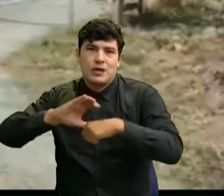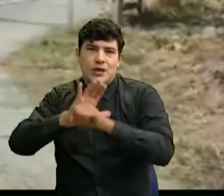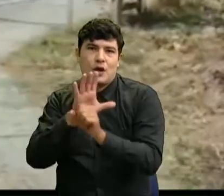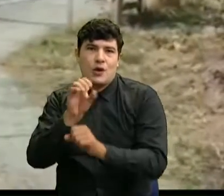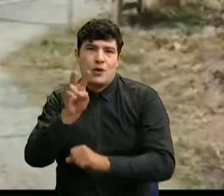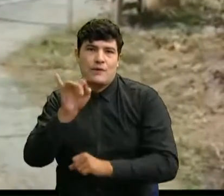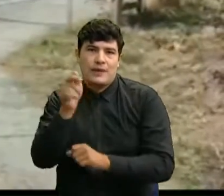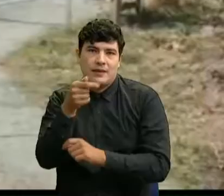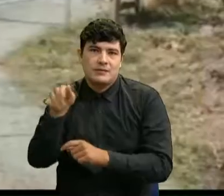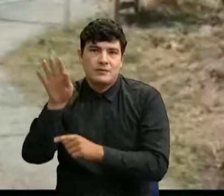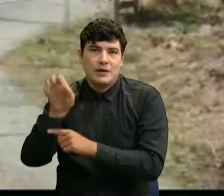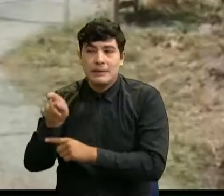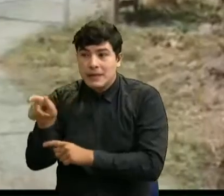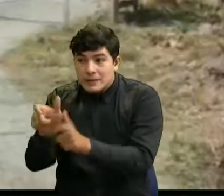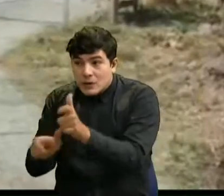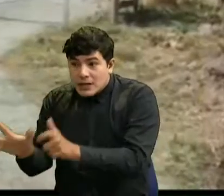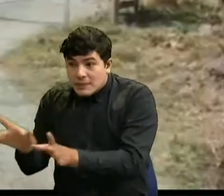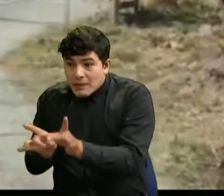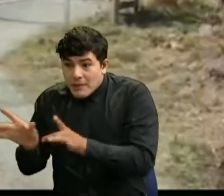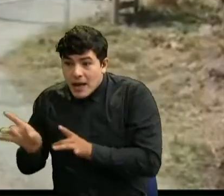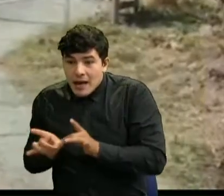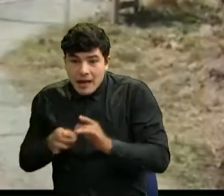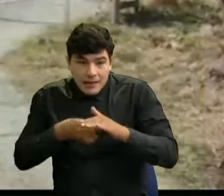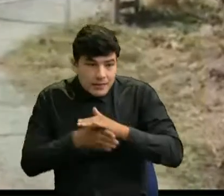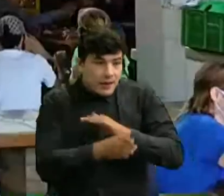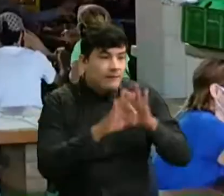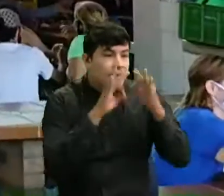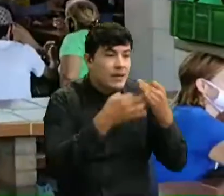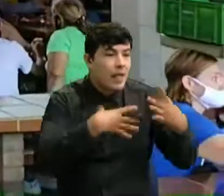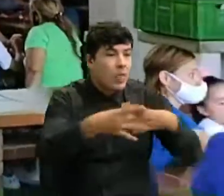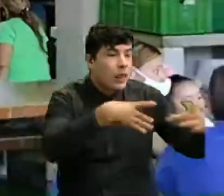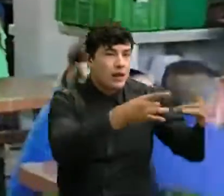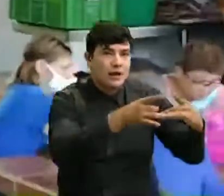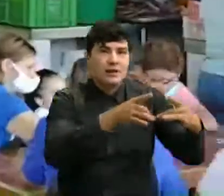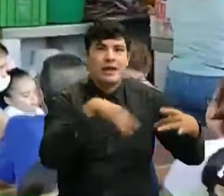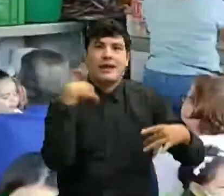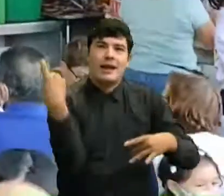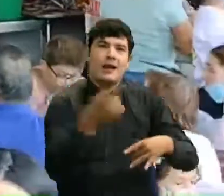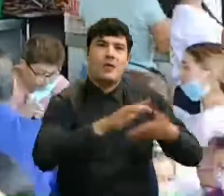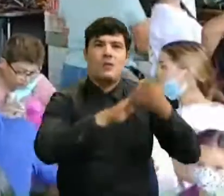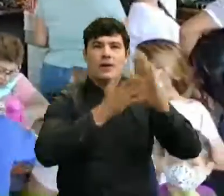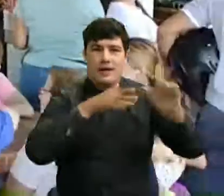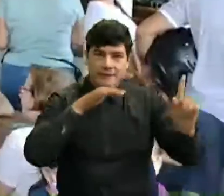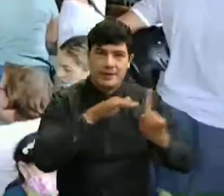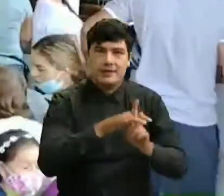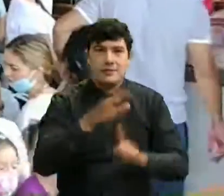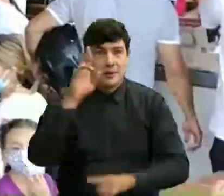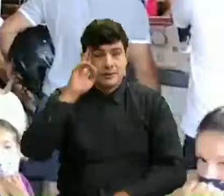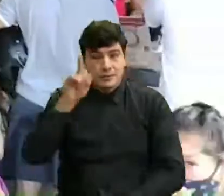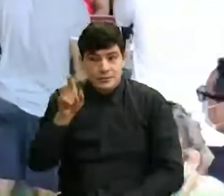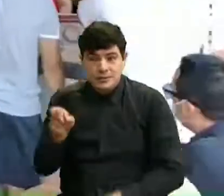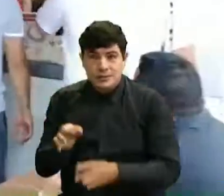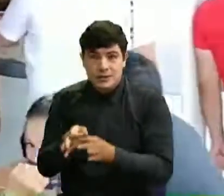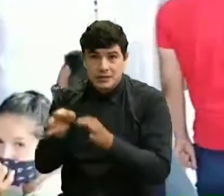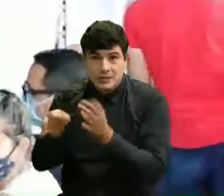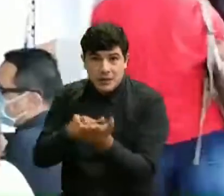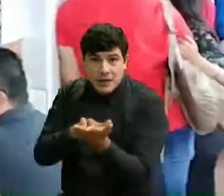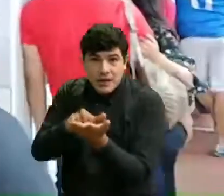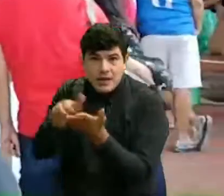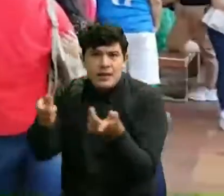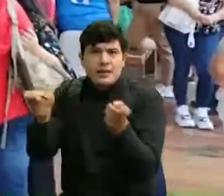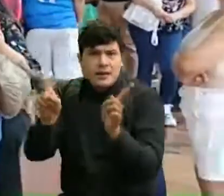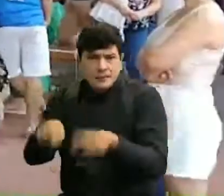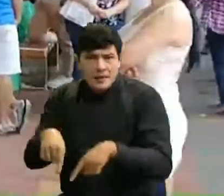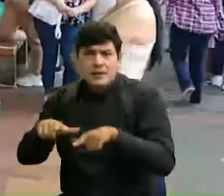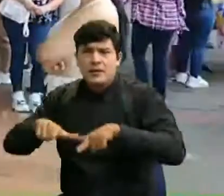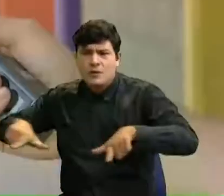ellos, exponiéndose a sus familias y exponiéndose a toda la comunidad de Huebsana. Entre tanto, en el malecón del municipio de Girón también se presentaron aglomeraciones